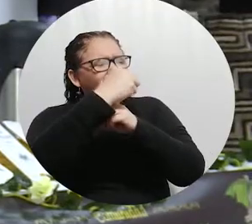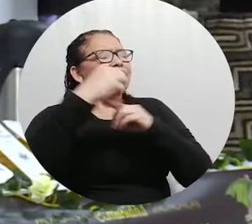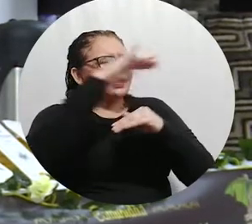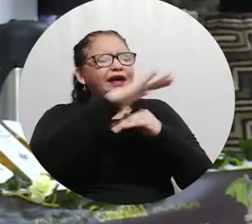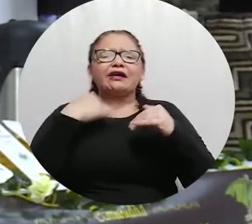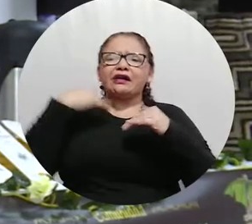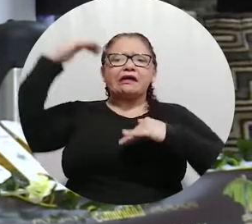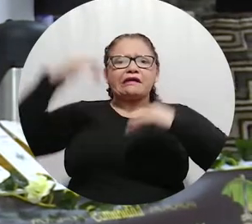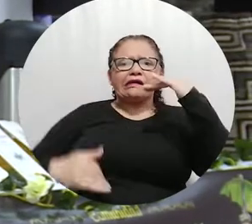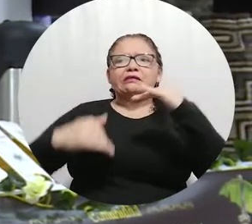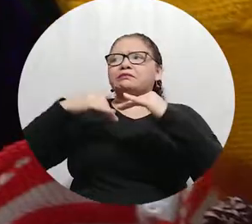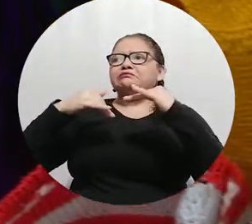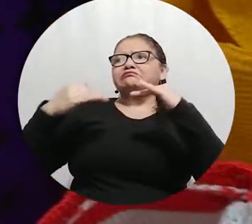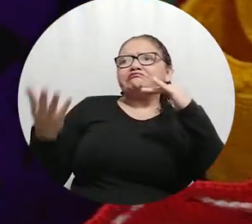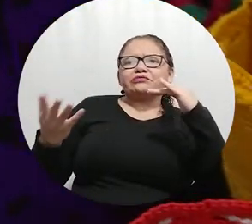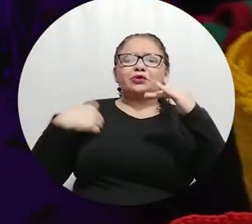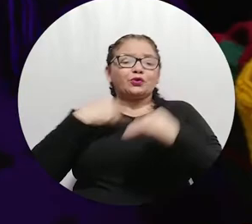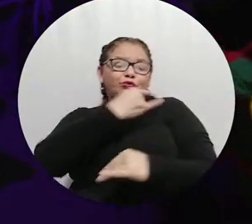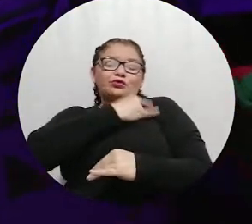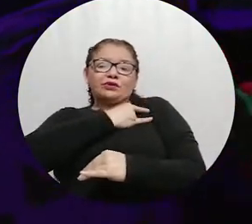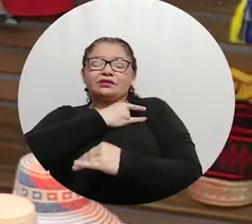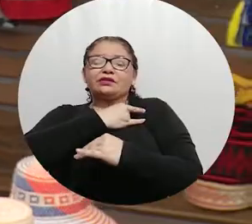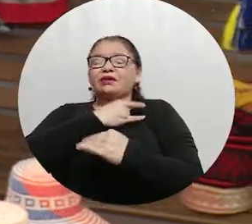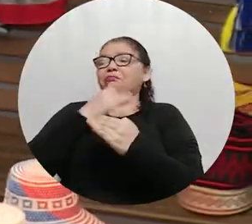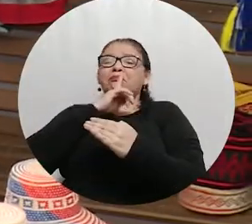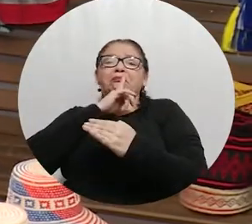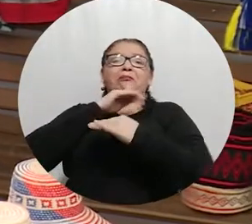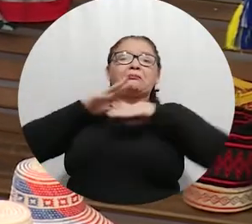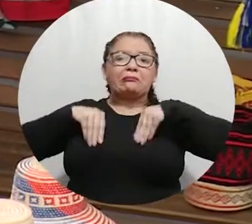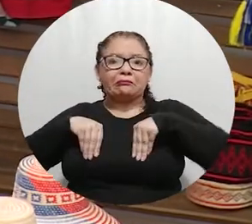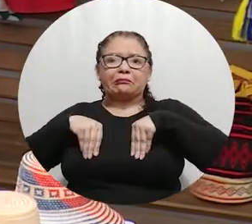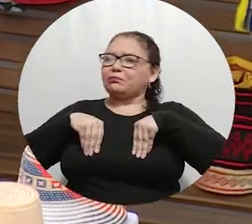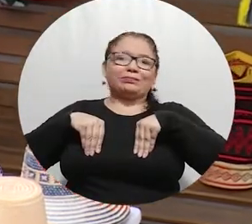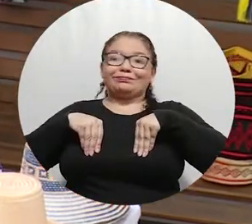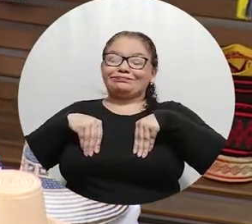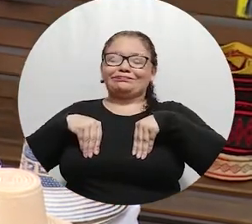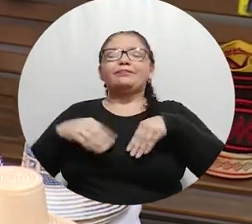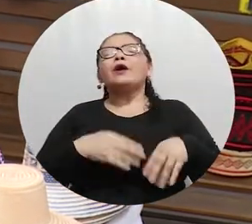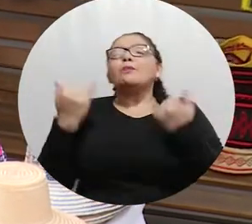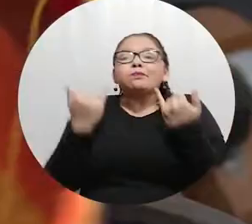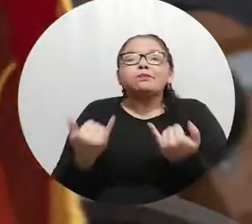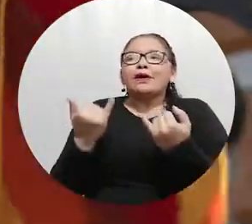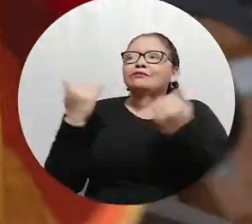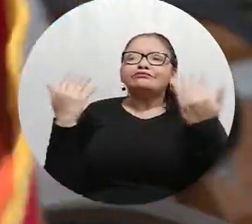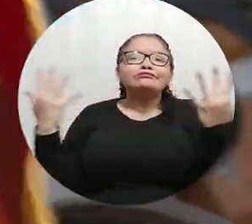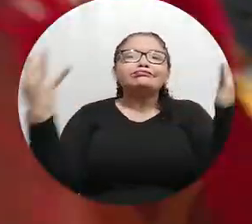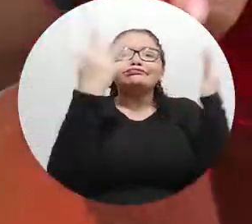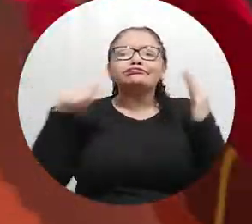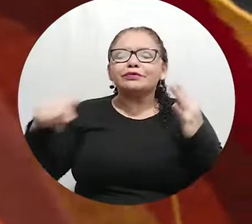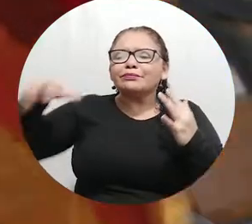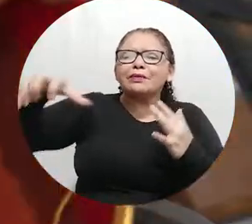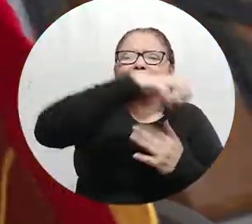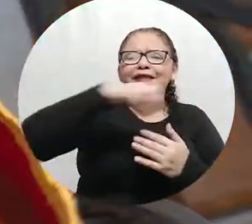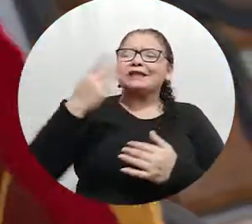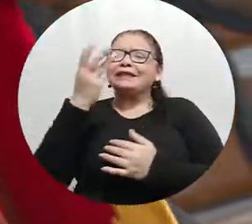desigual la universidad no haga nada para acabar esa desigualdad. Este evento reúne a cerca de 30 comunidades artesanas de la región